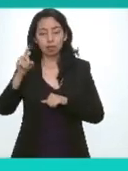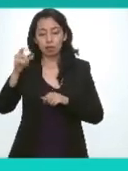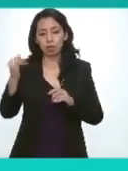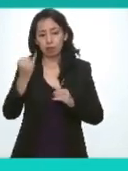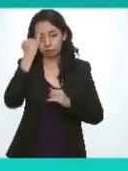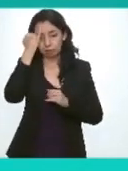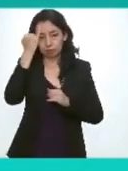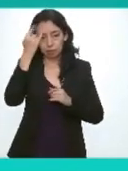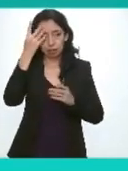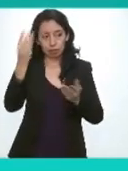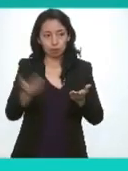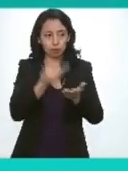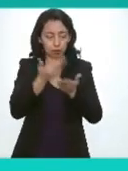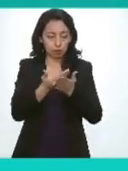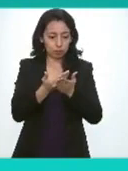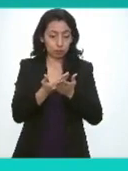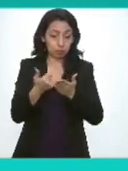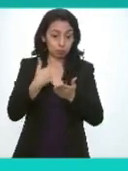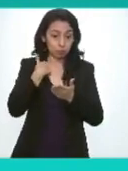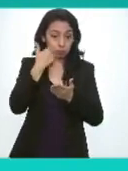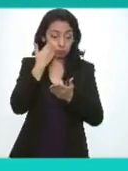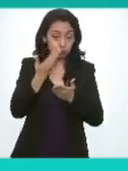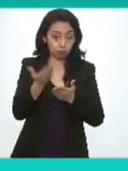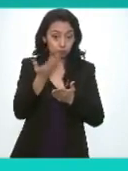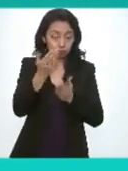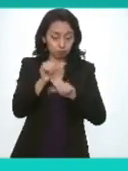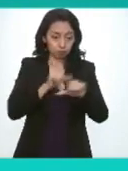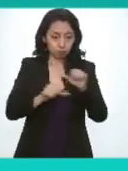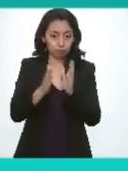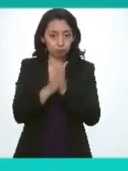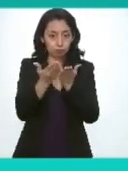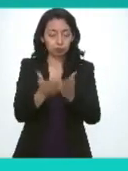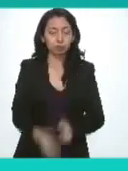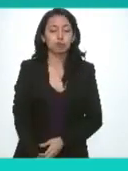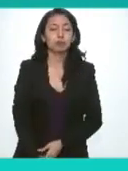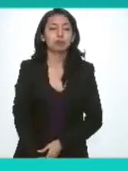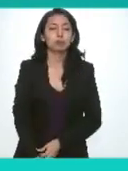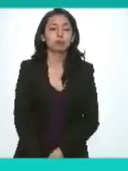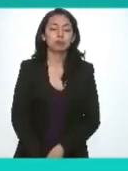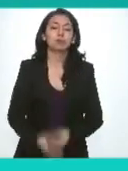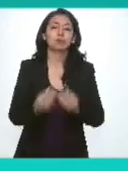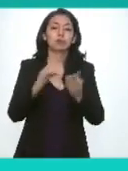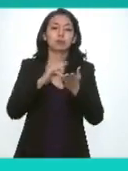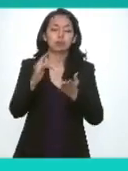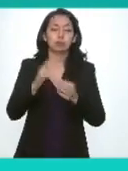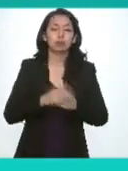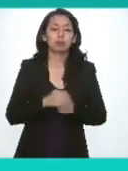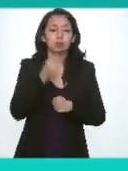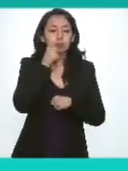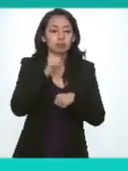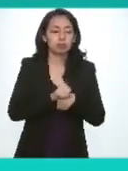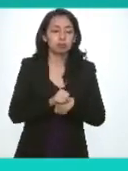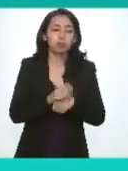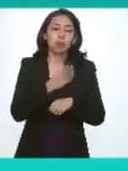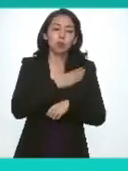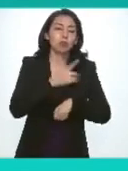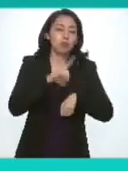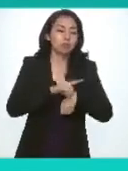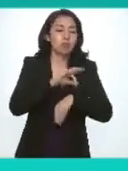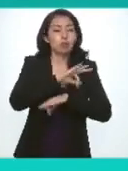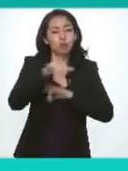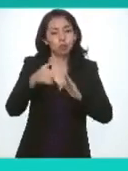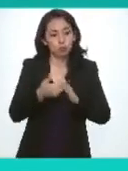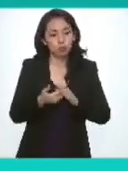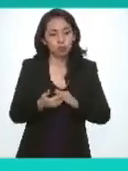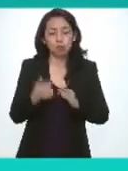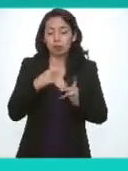esta propuesta si nos hace favor comisionado Salvador Romero muchas gracias secretario ejecutivo muy buenos días a todas y a todos